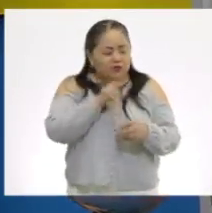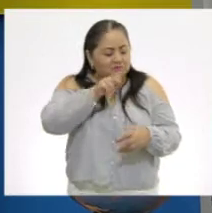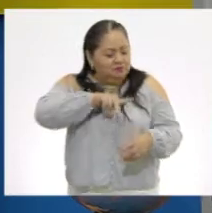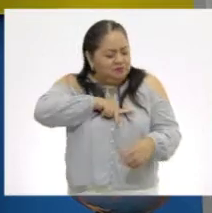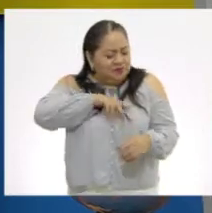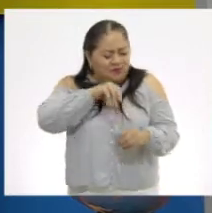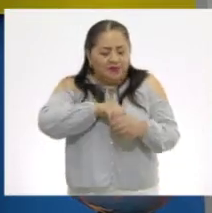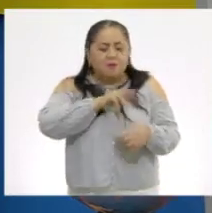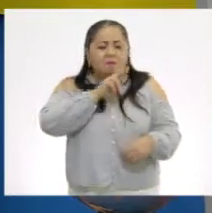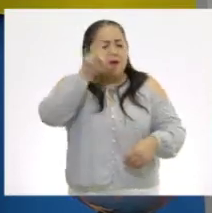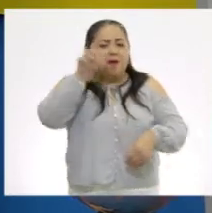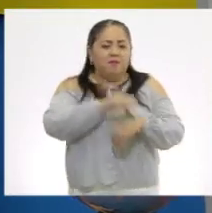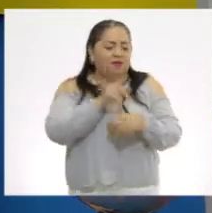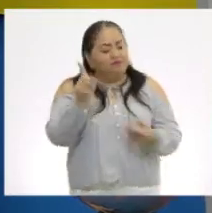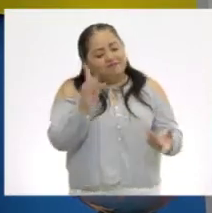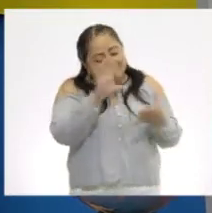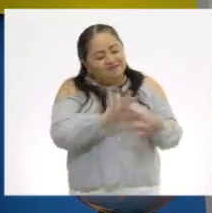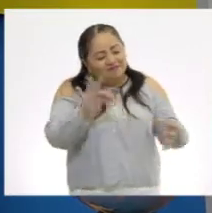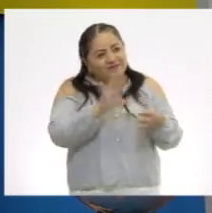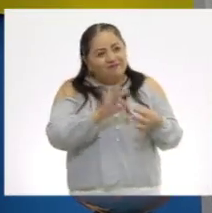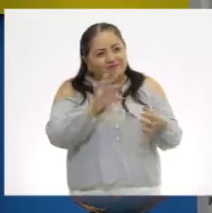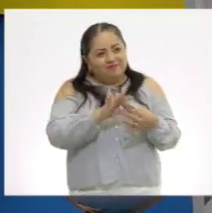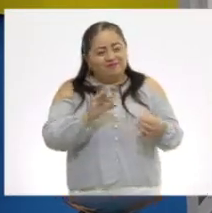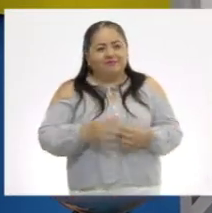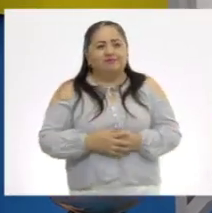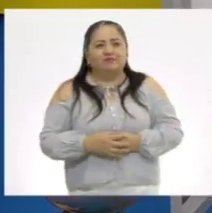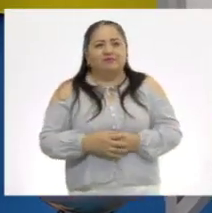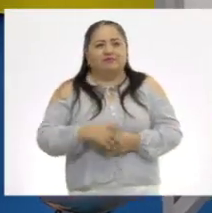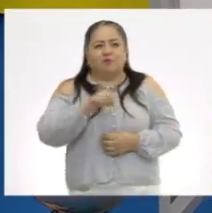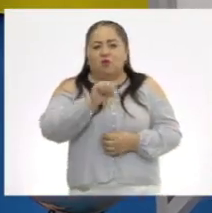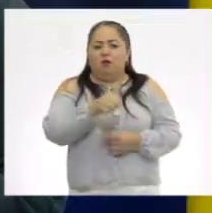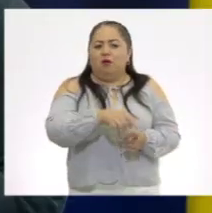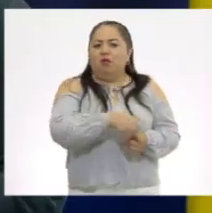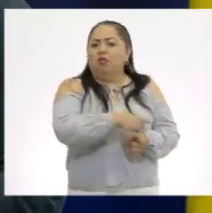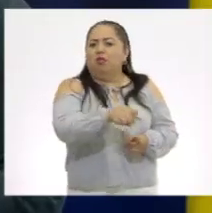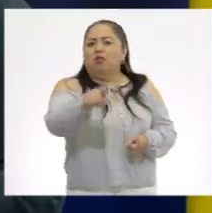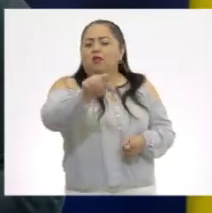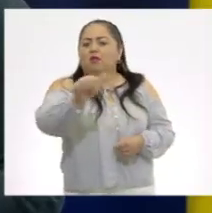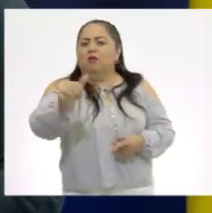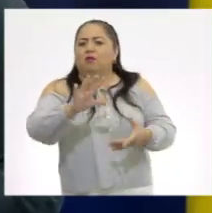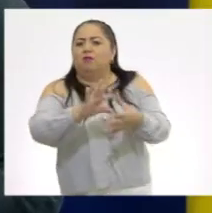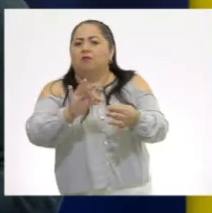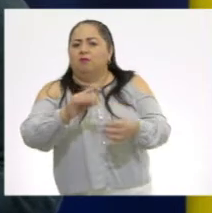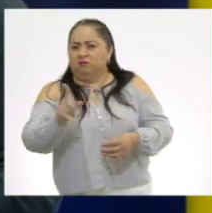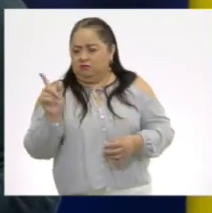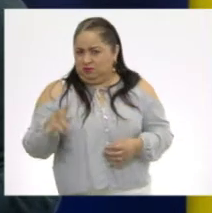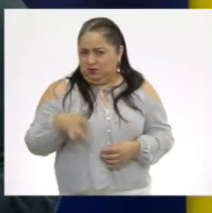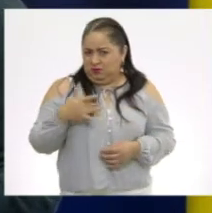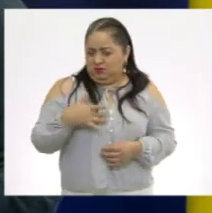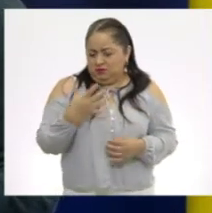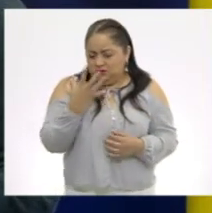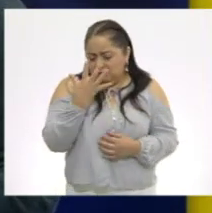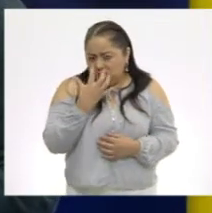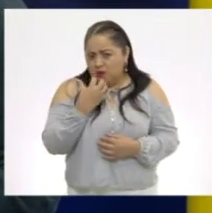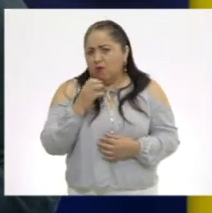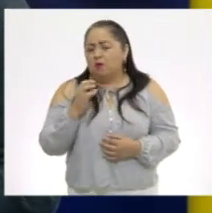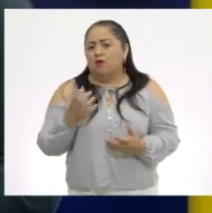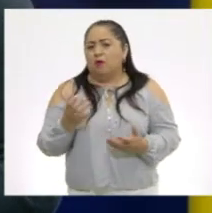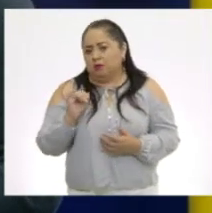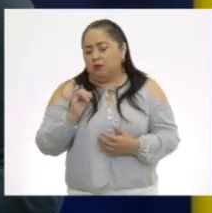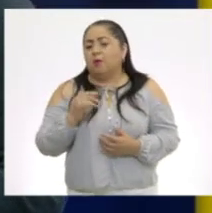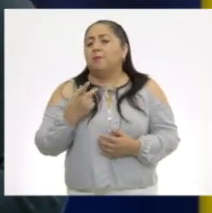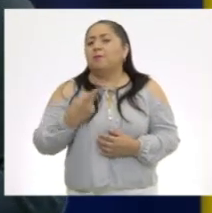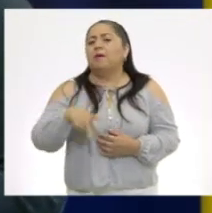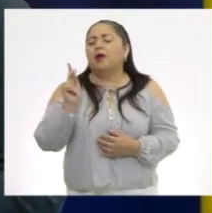secreto a tu mejor amigo, a tu mejor amiga, y va con el chispe y se lo cuenta otra persona. Sentirías indignación, bueno, sí,